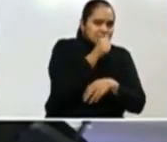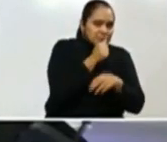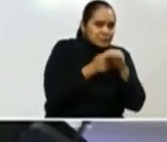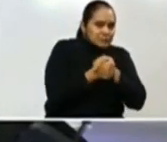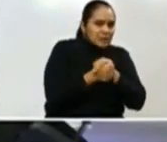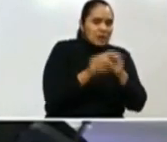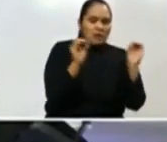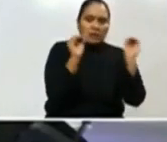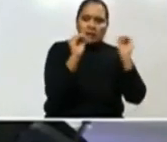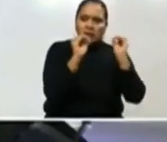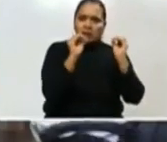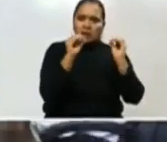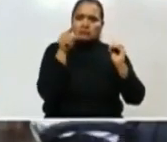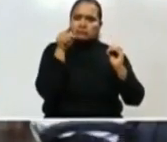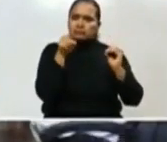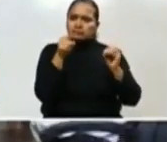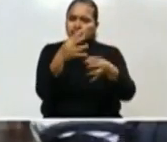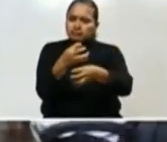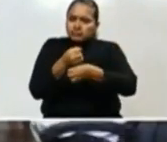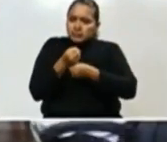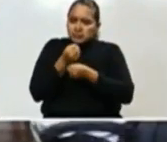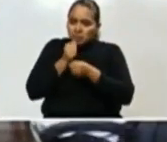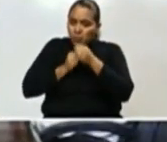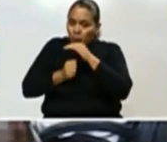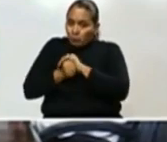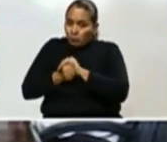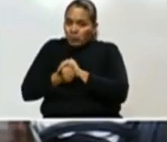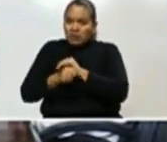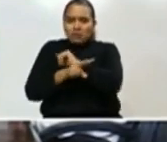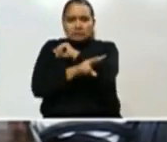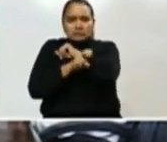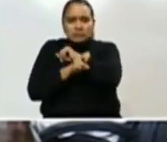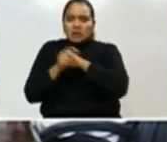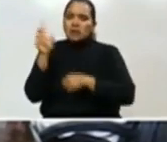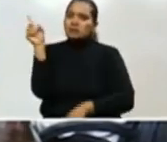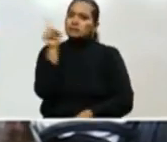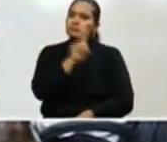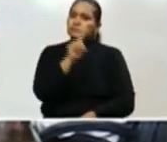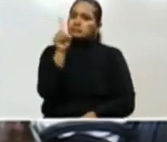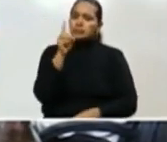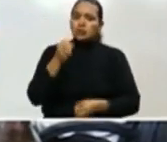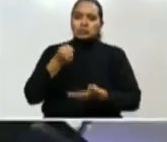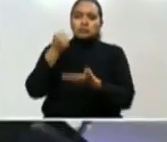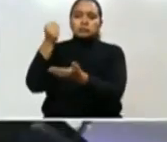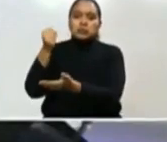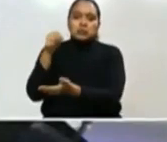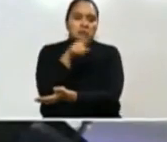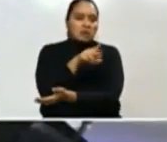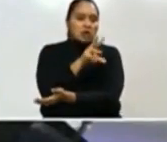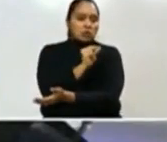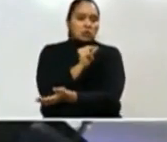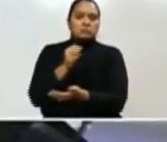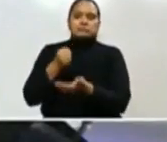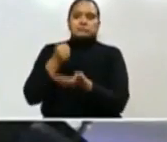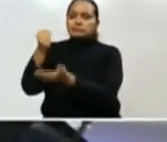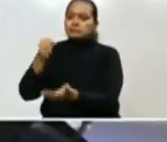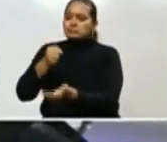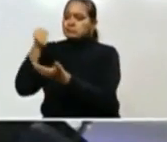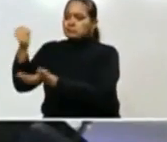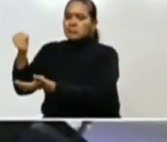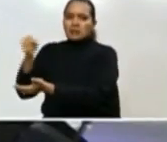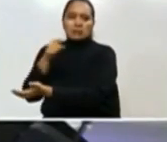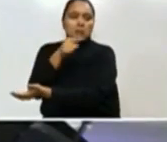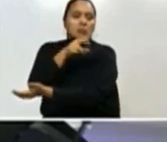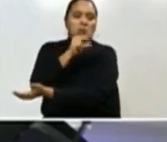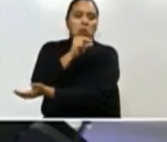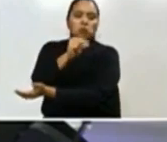Todo aquel que se ha encontrado abusando, distribuyendo sectariamente estas entregas, debe ser puesto a la orden de las